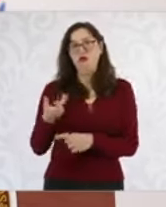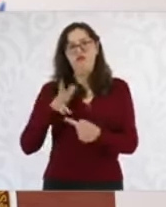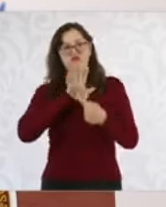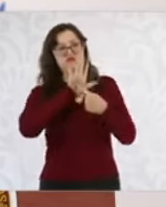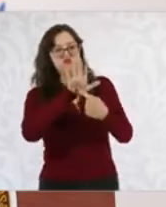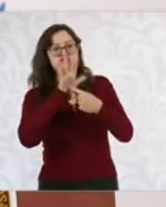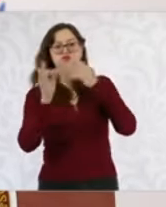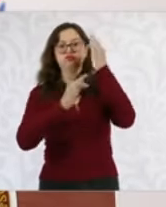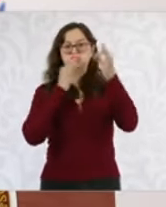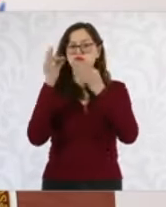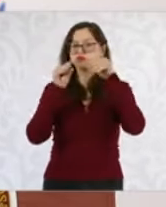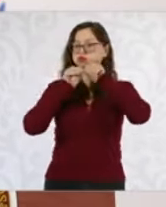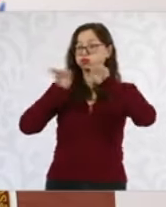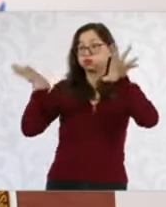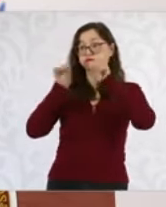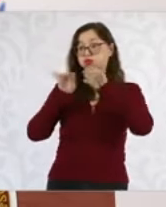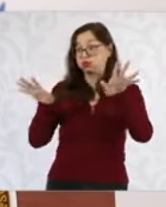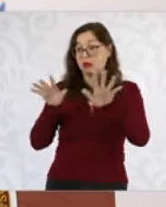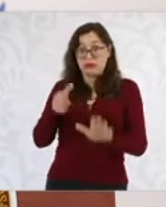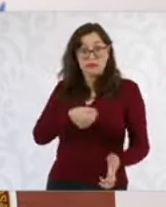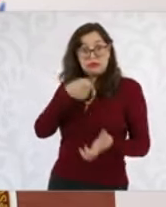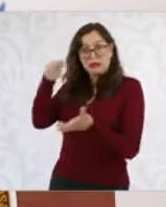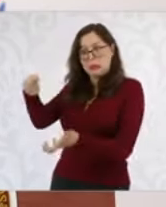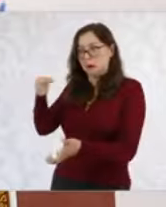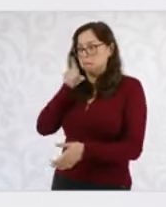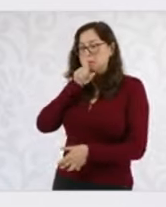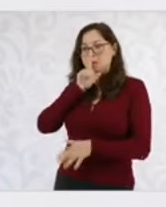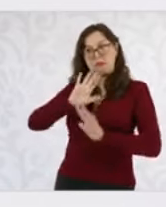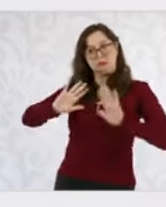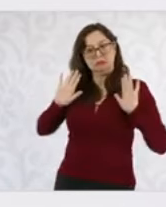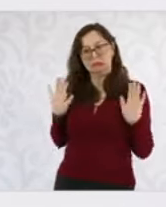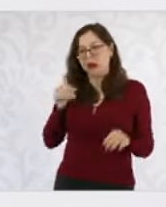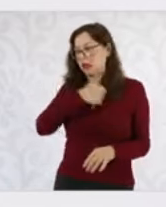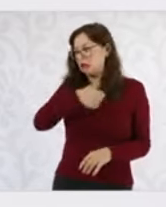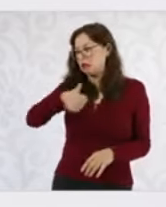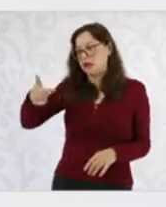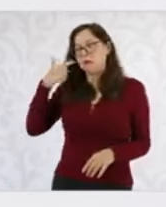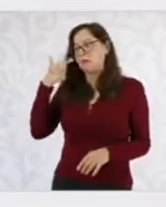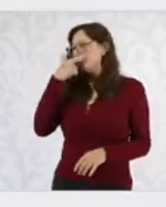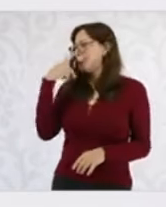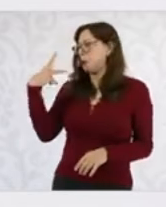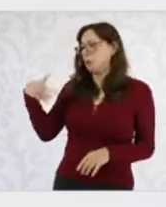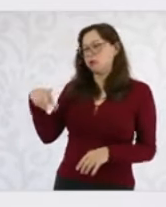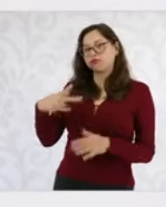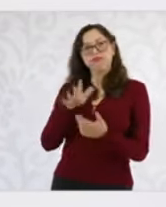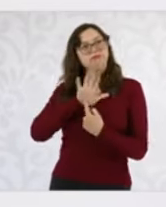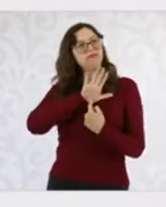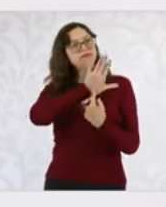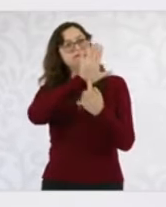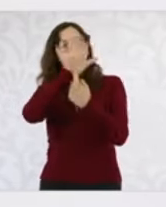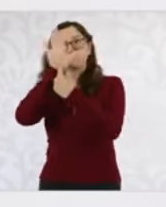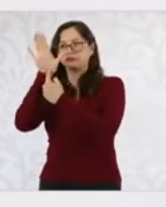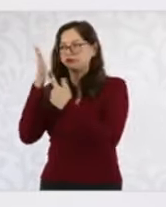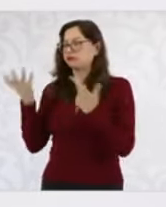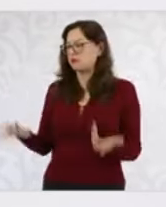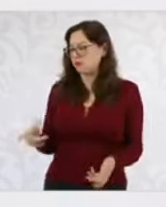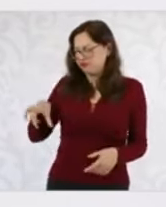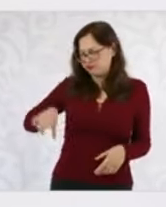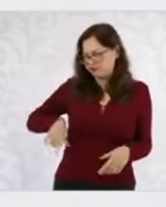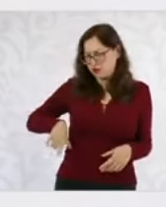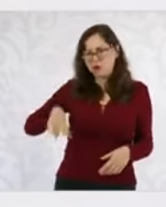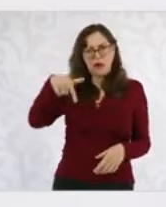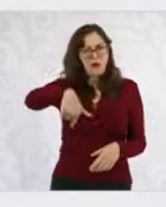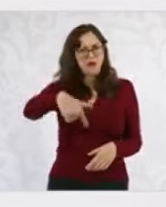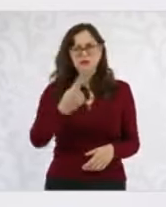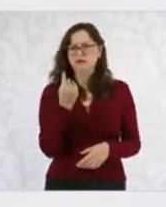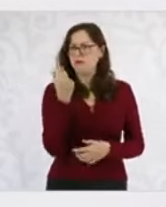volantes, sus propias redes sociales. Vamos a abrir los canales públicos para que